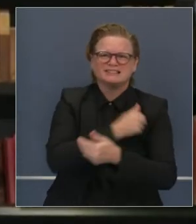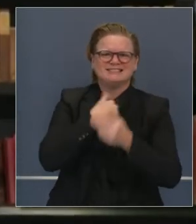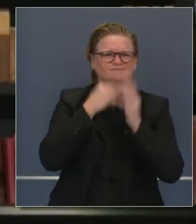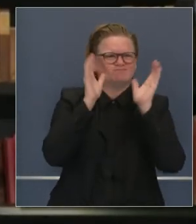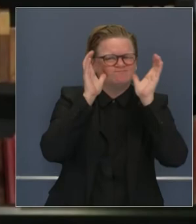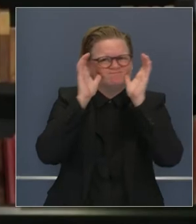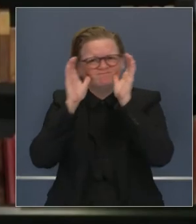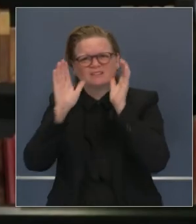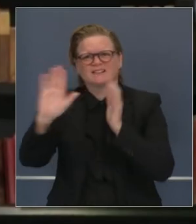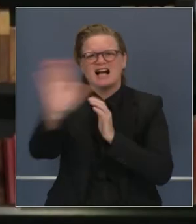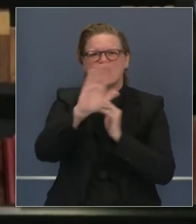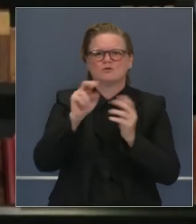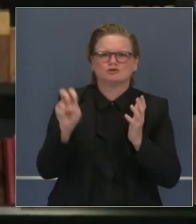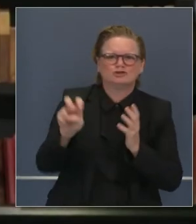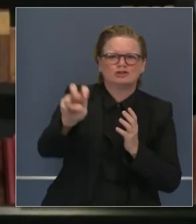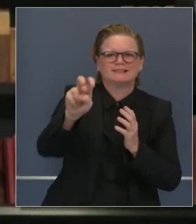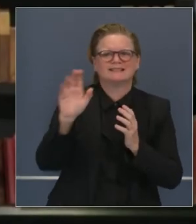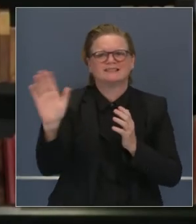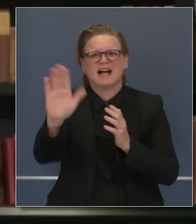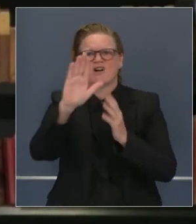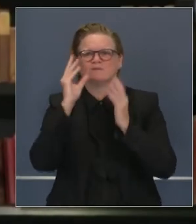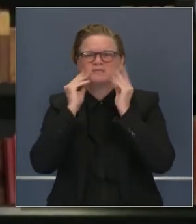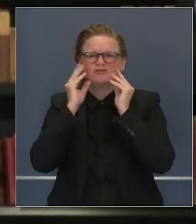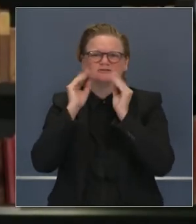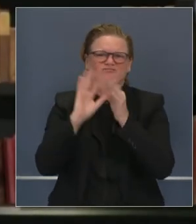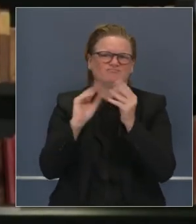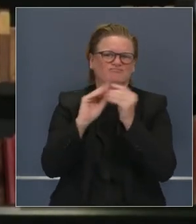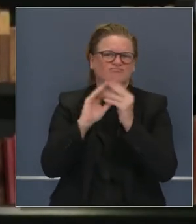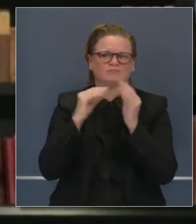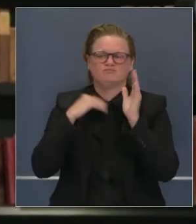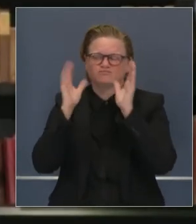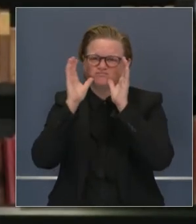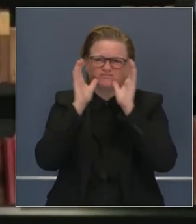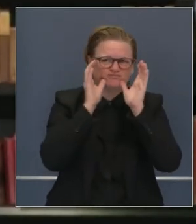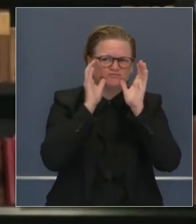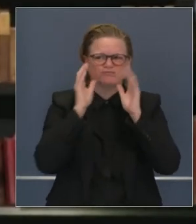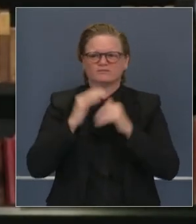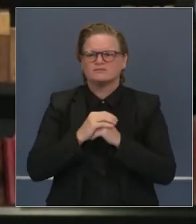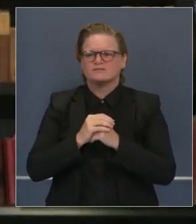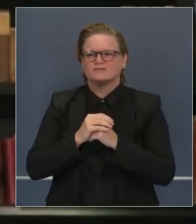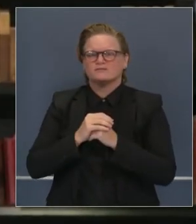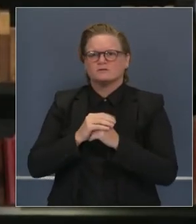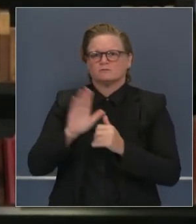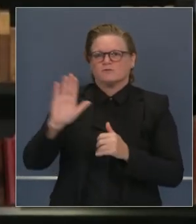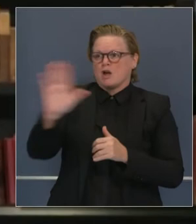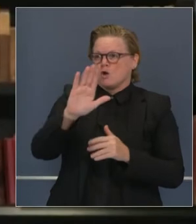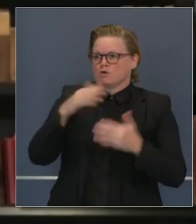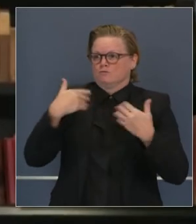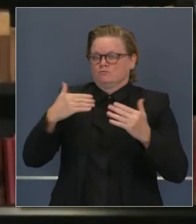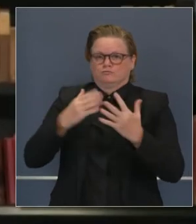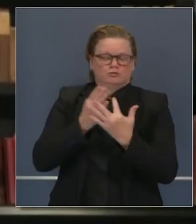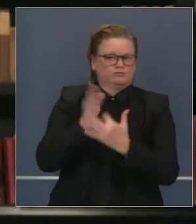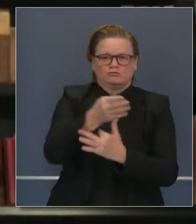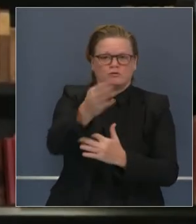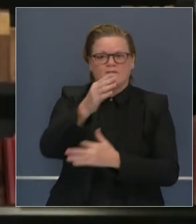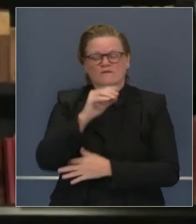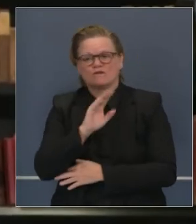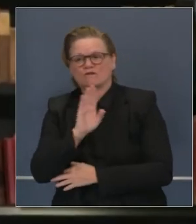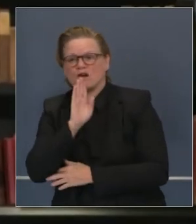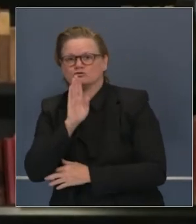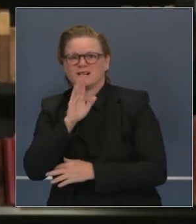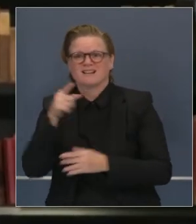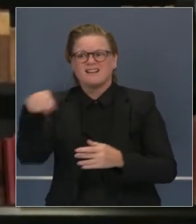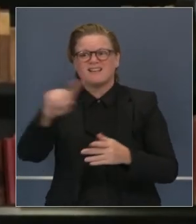para tratar de encontrar terreno común. Y estamos viendo estas cuestiones de falta de personal y